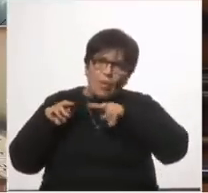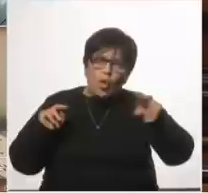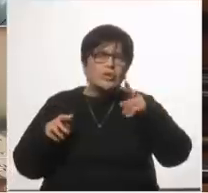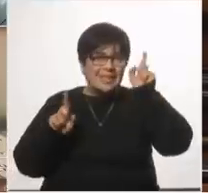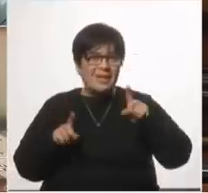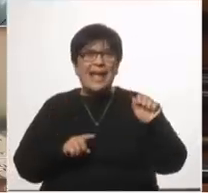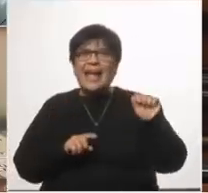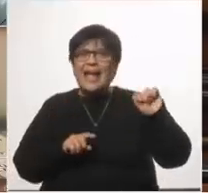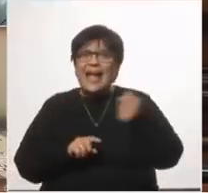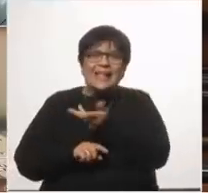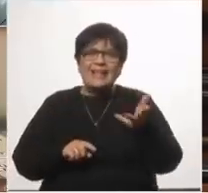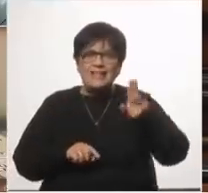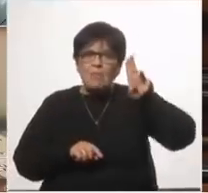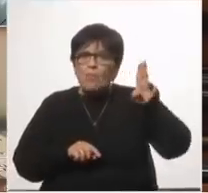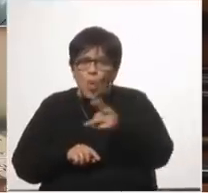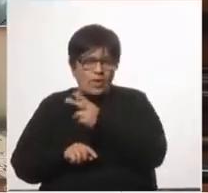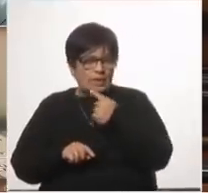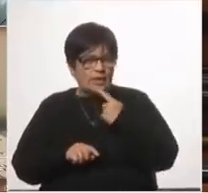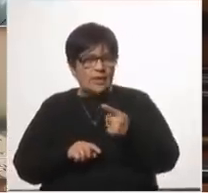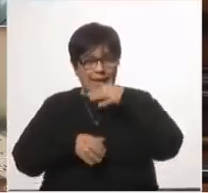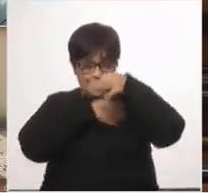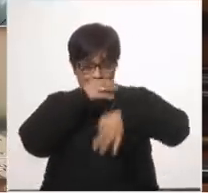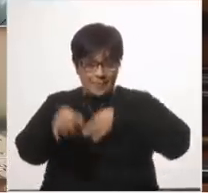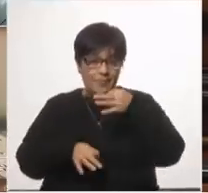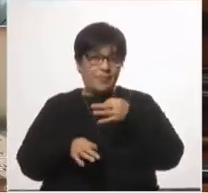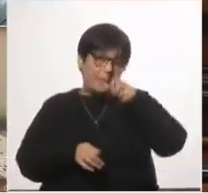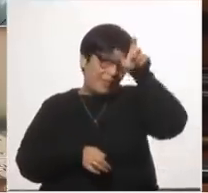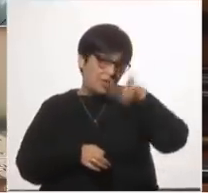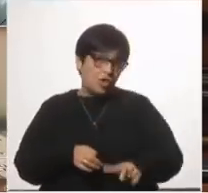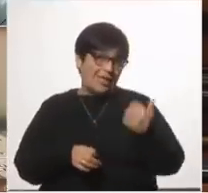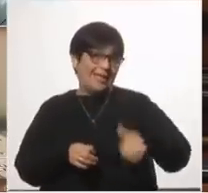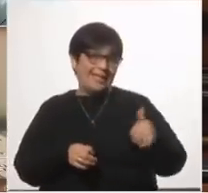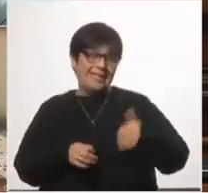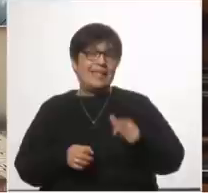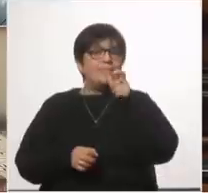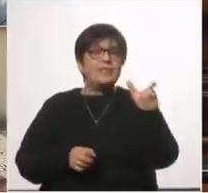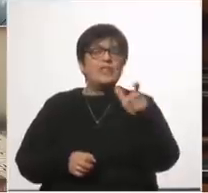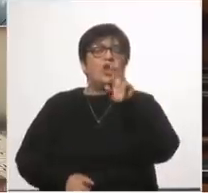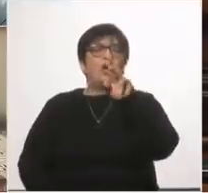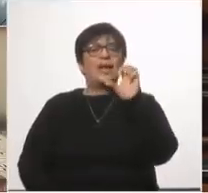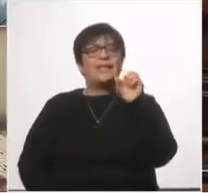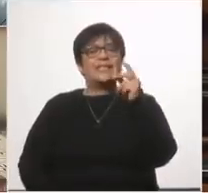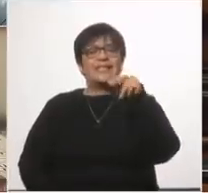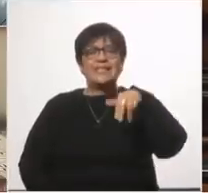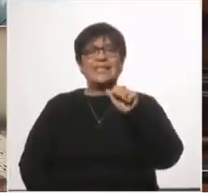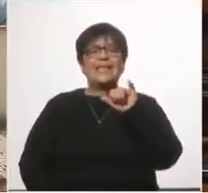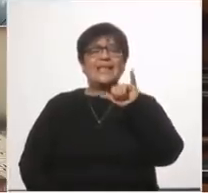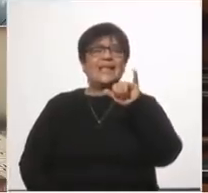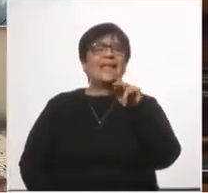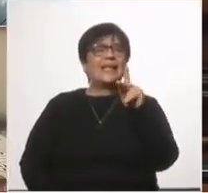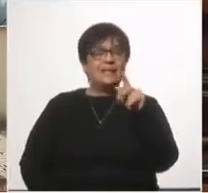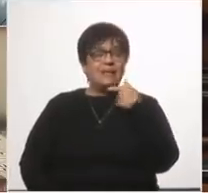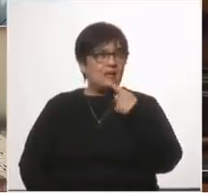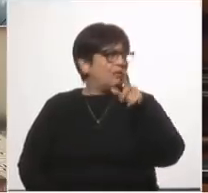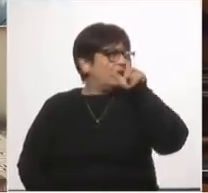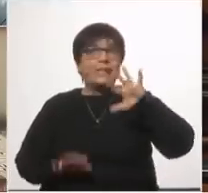ingreso Resnick dice un estudioso argentino que vive en Estados Unidos que en todas partes del mundo donde